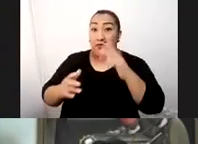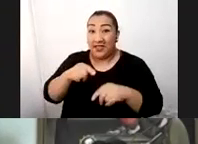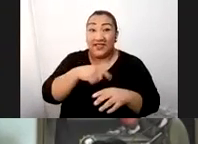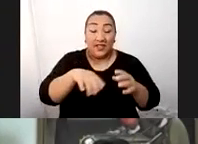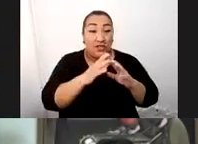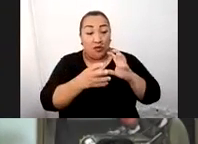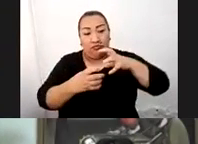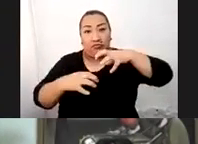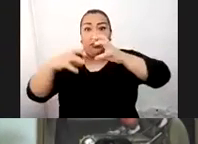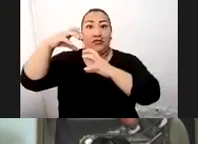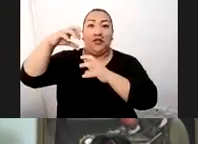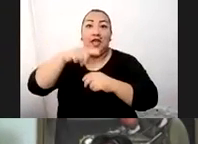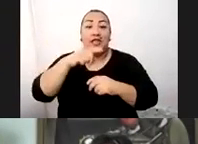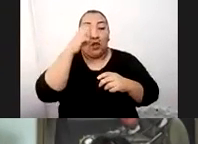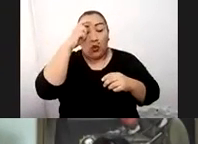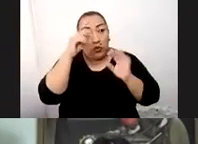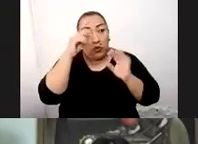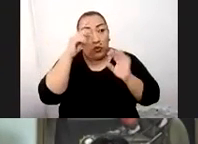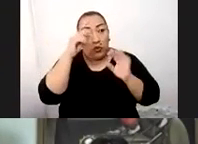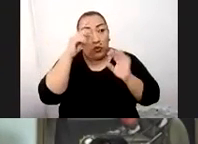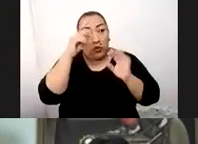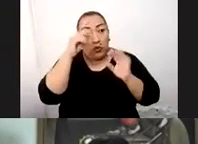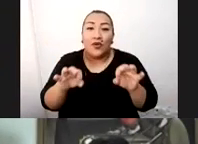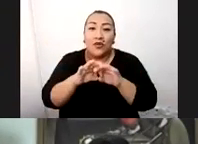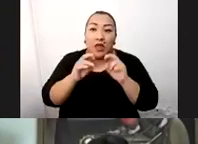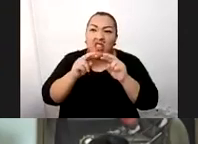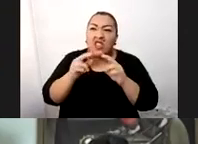Cusco, estará mostrando seguramente San Martín y también el Perú. Entonces,